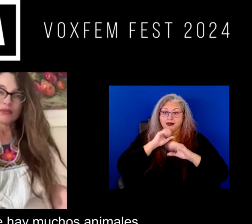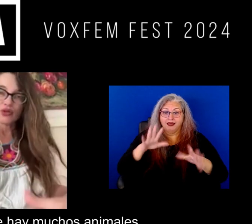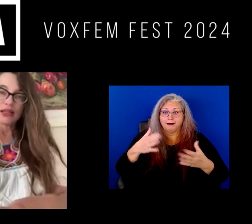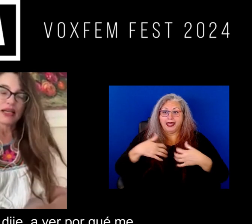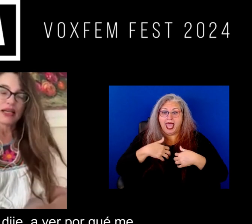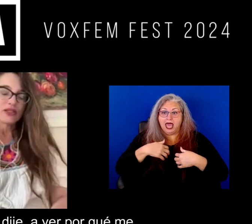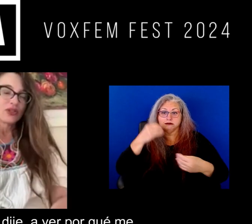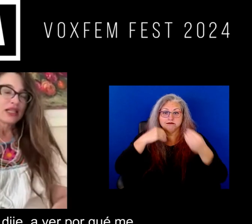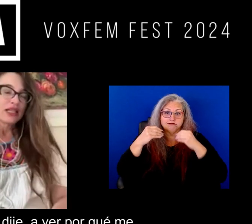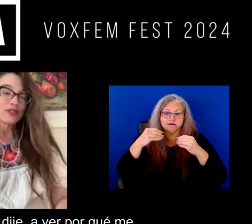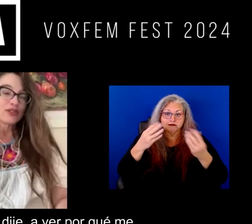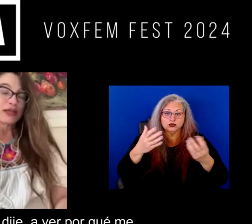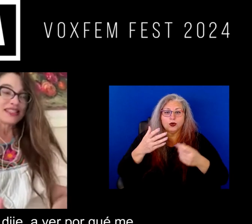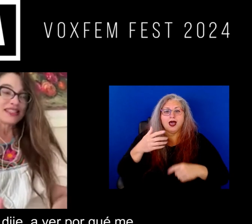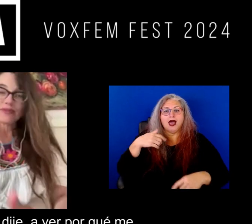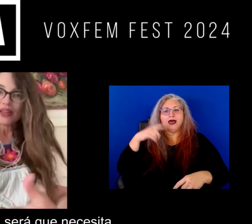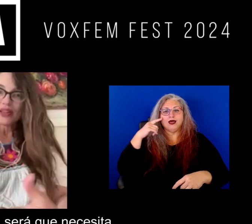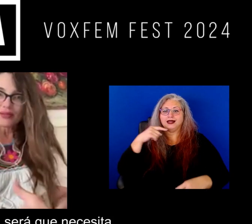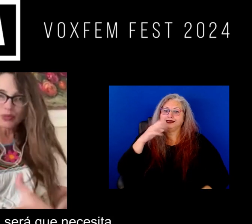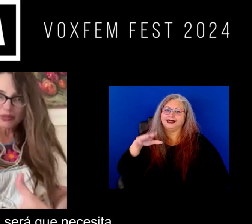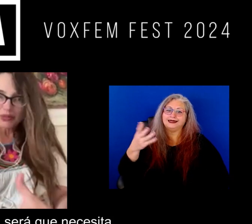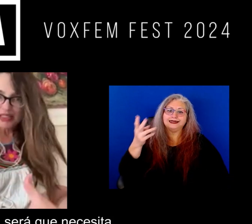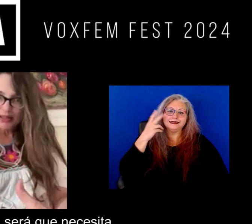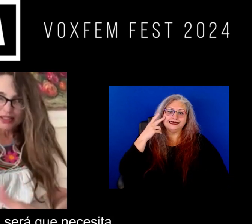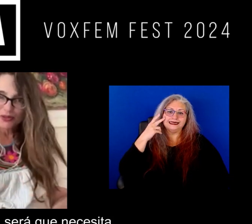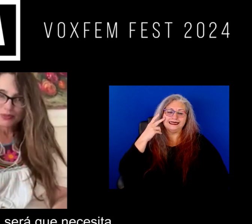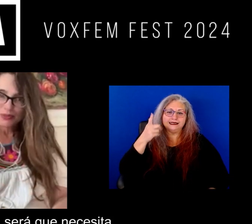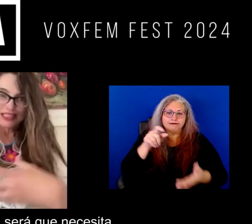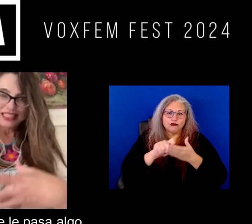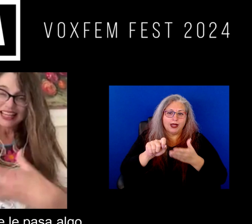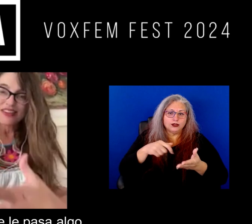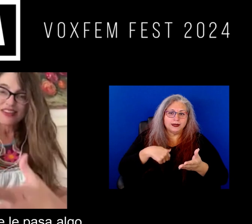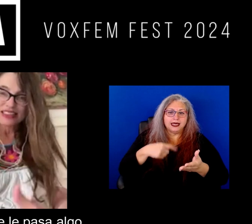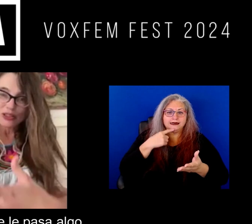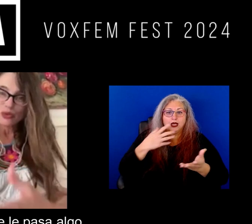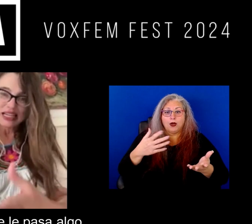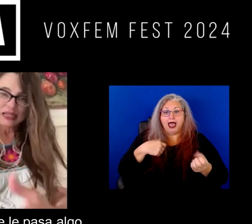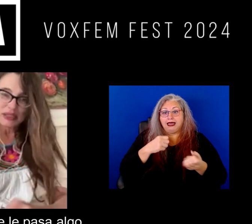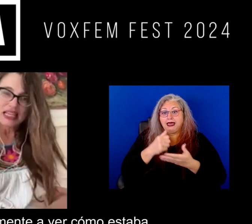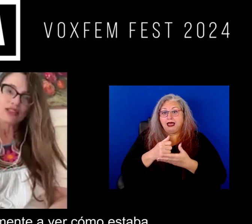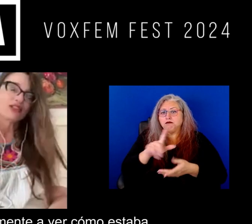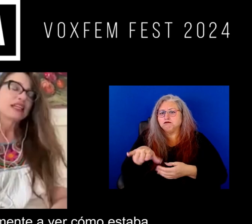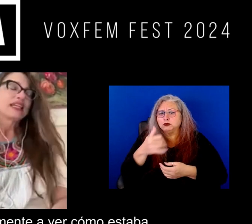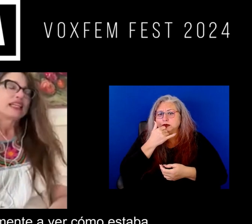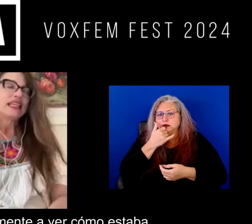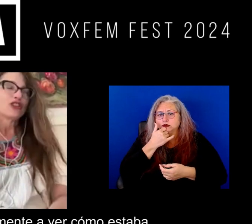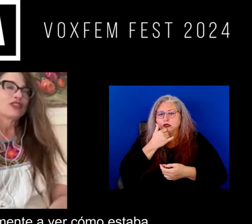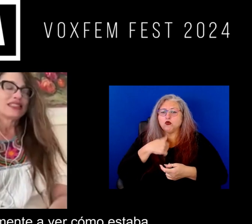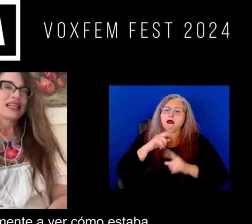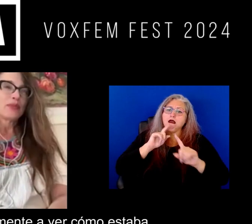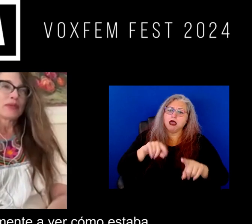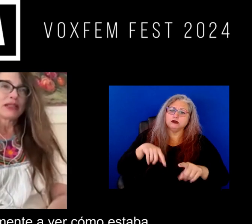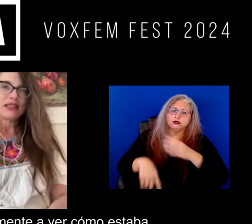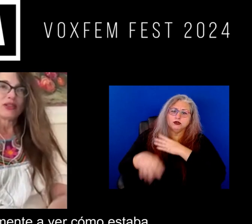hay muchos animales entonces pensé y dije a ver ¿por qué me escribe? me dije ¿será que necesita ayuda? ¿que le pasa algo? y le